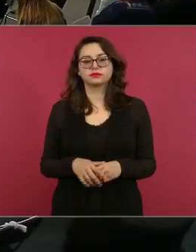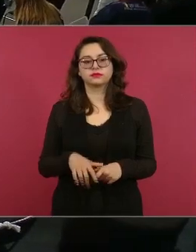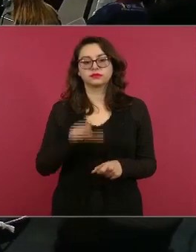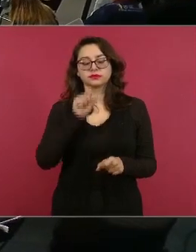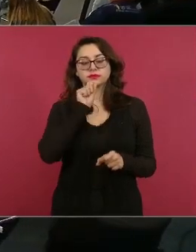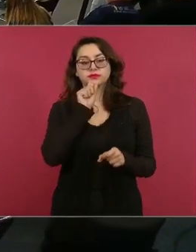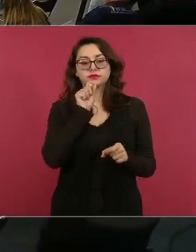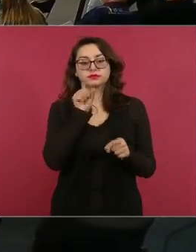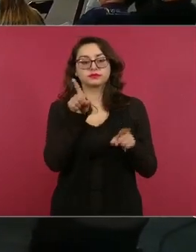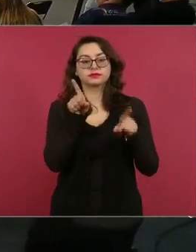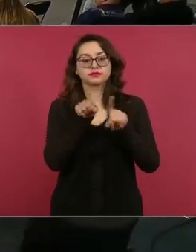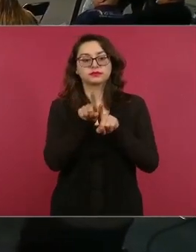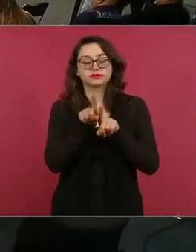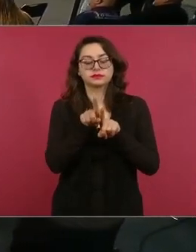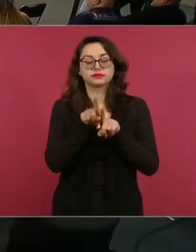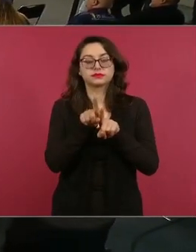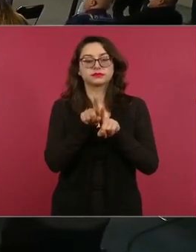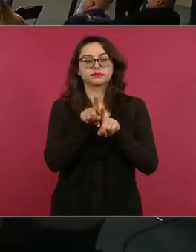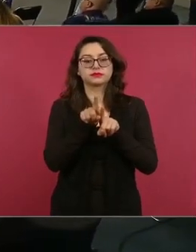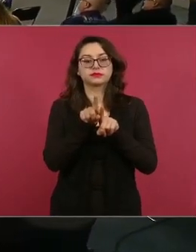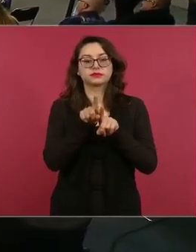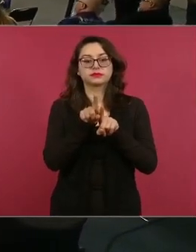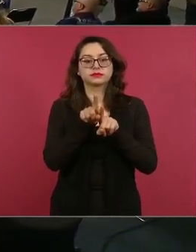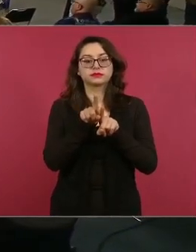desarrollo de